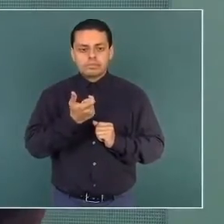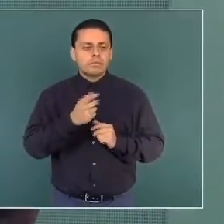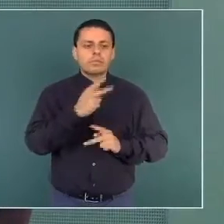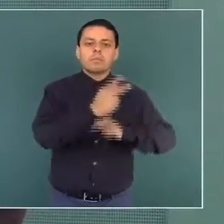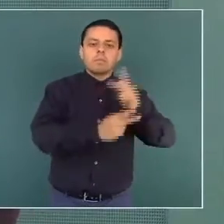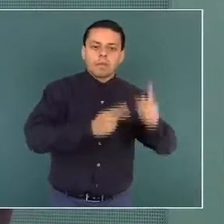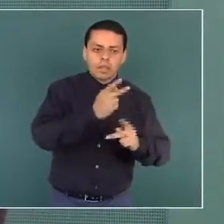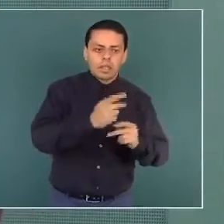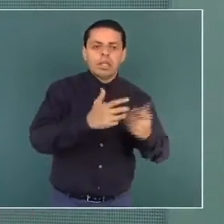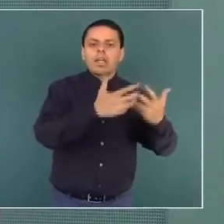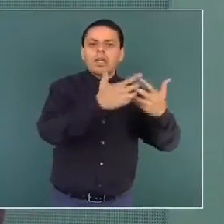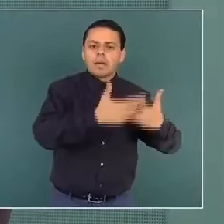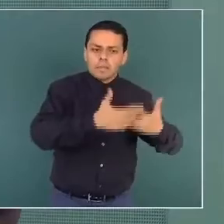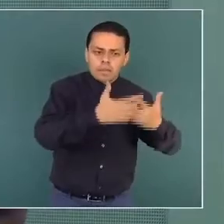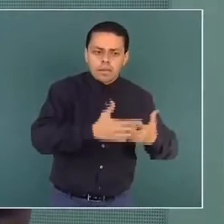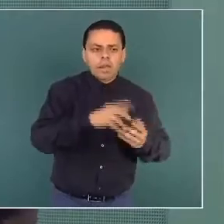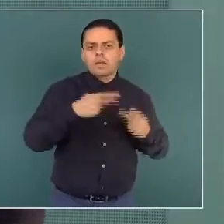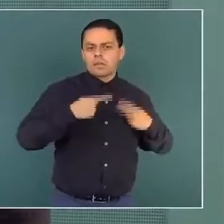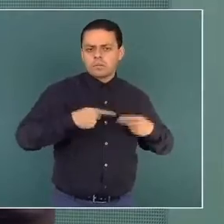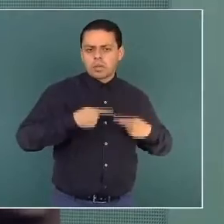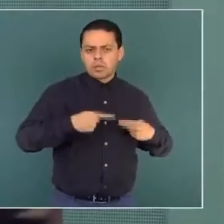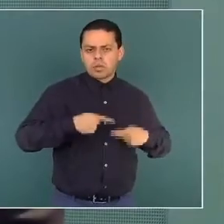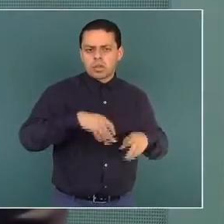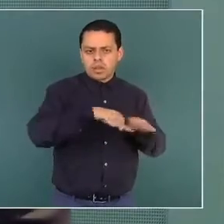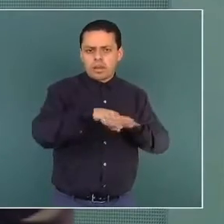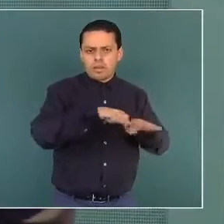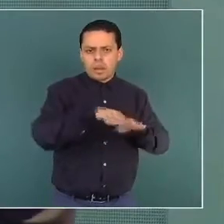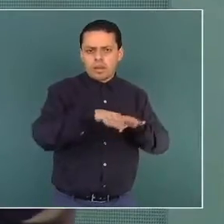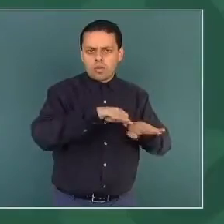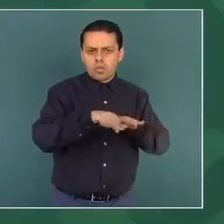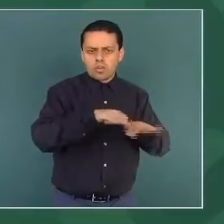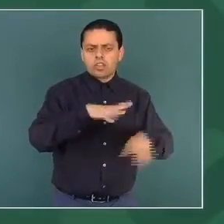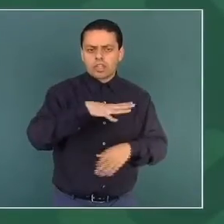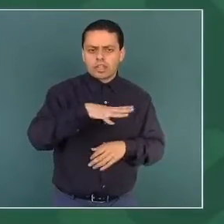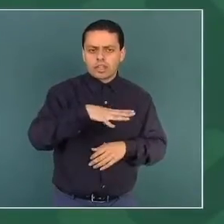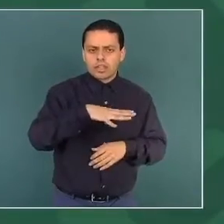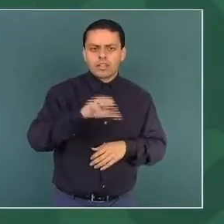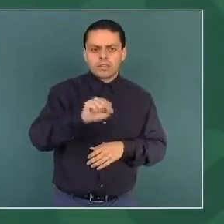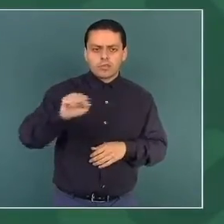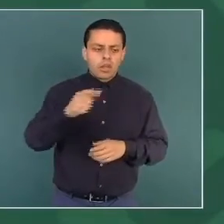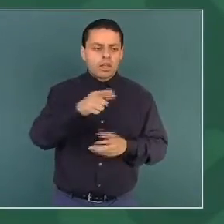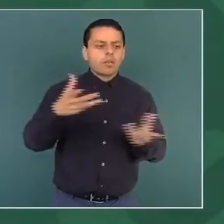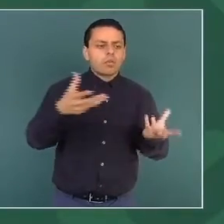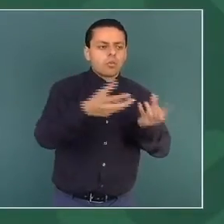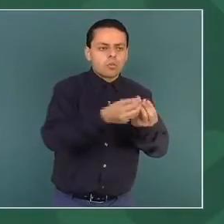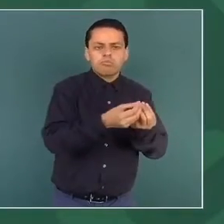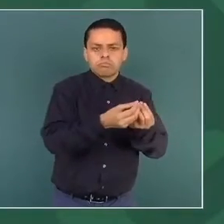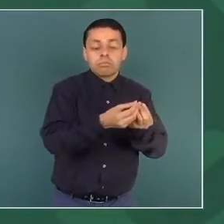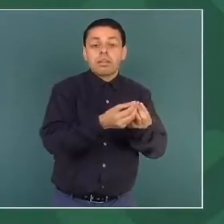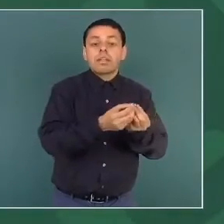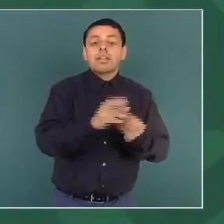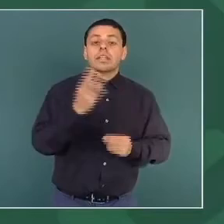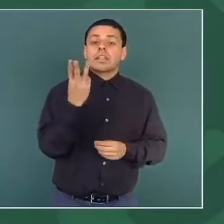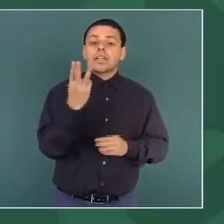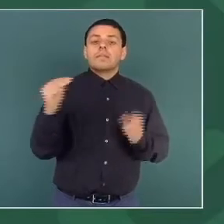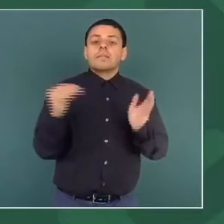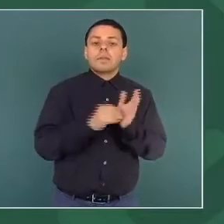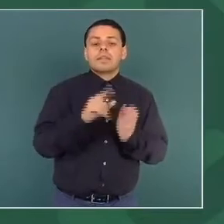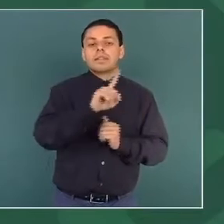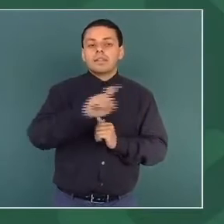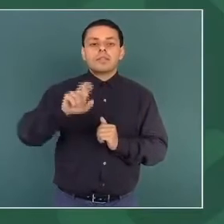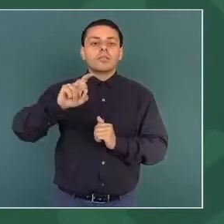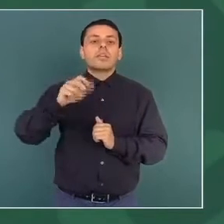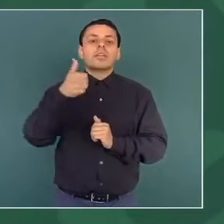empresas que tienen trabajadores inscritos en el Seguro Social, que son 3 mil 136 empresas